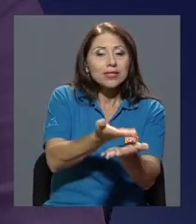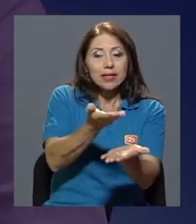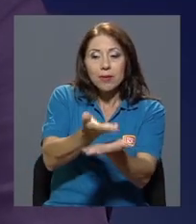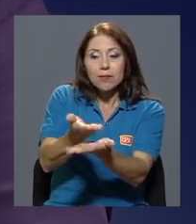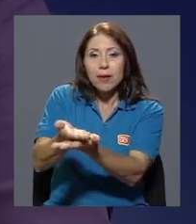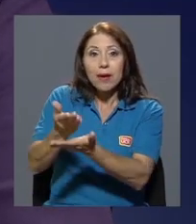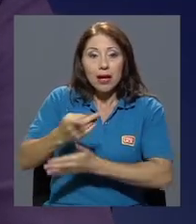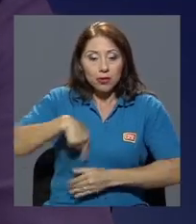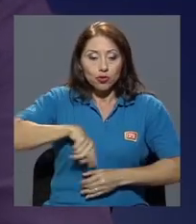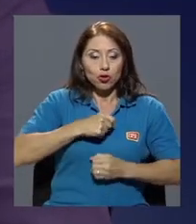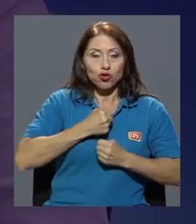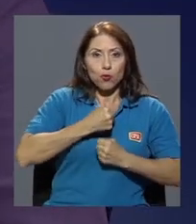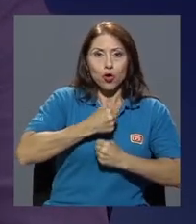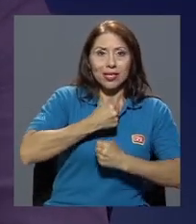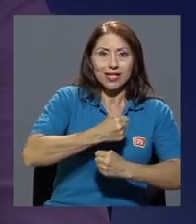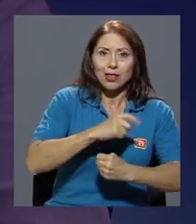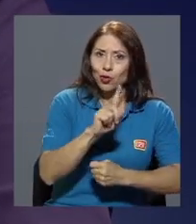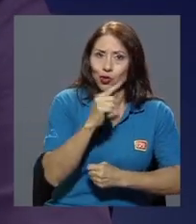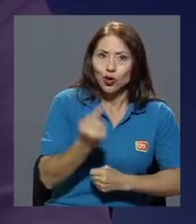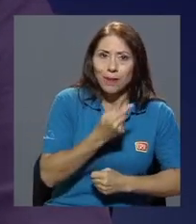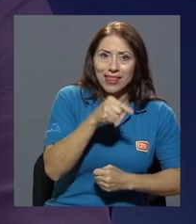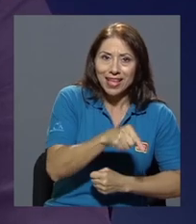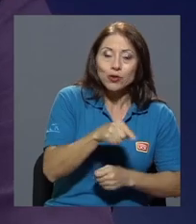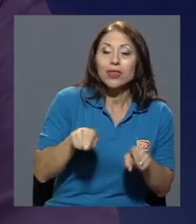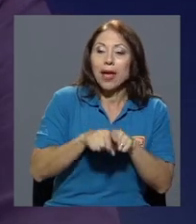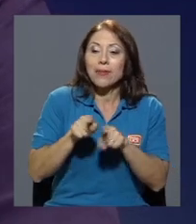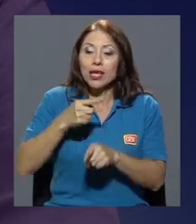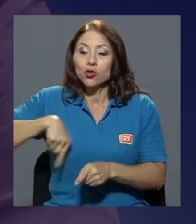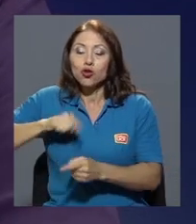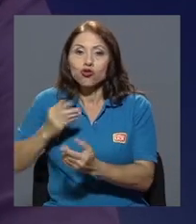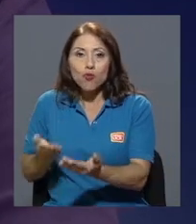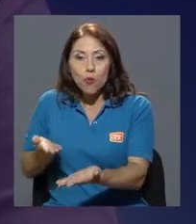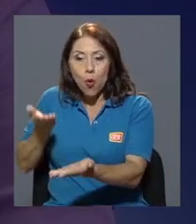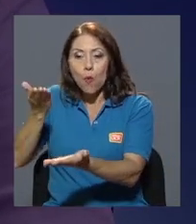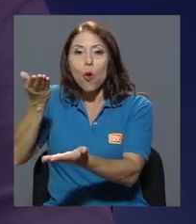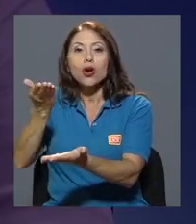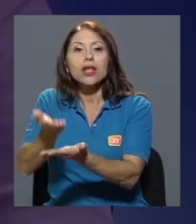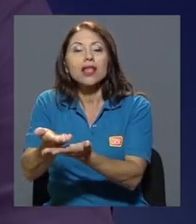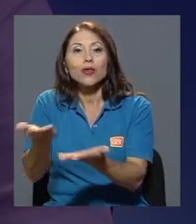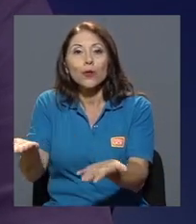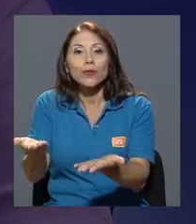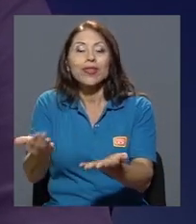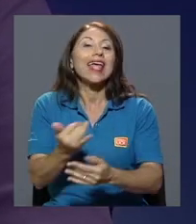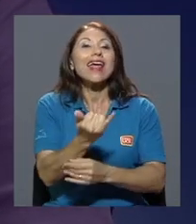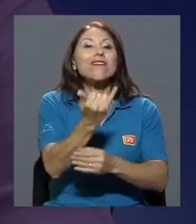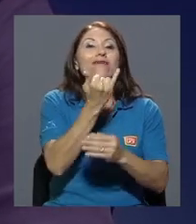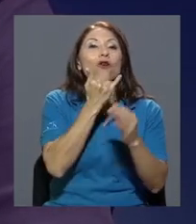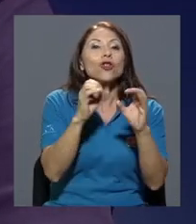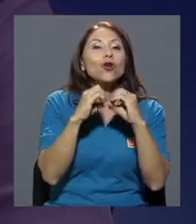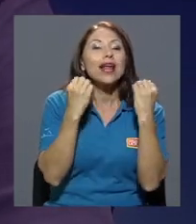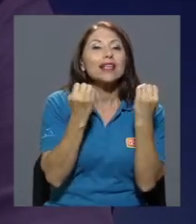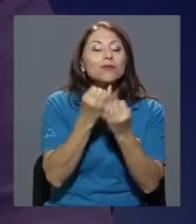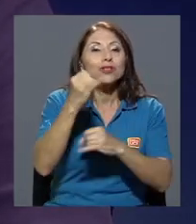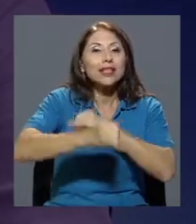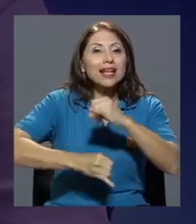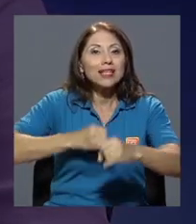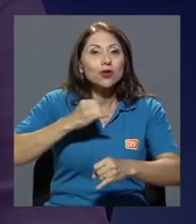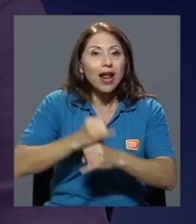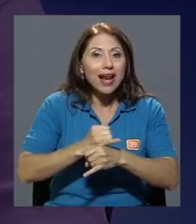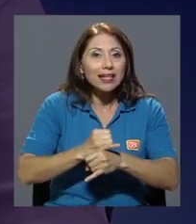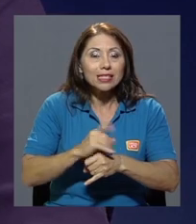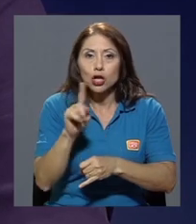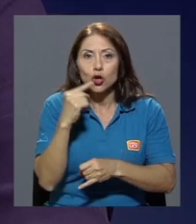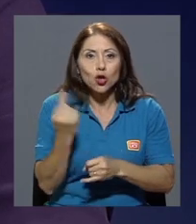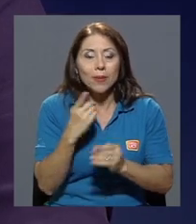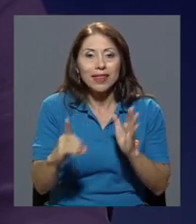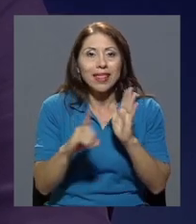solamente estamos protestando sino que estamos proponiendo eso también va a ser un elemento clave el rol que puedan jugar organismos internacionales más allá